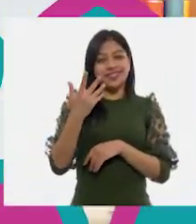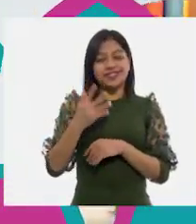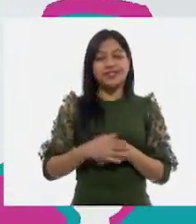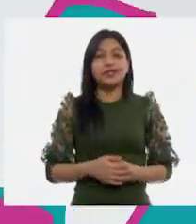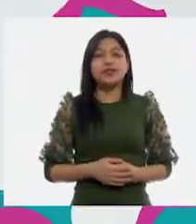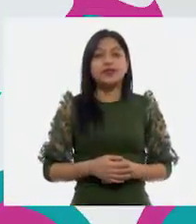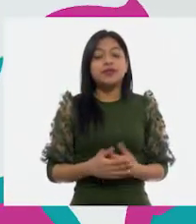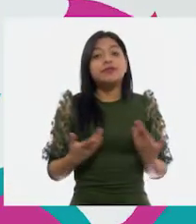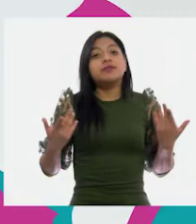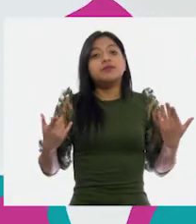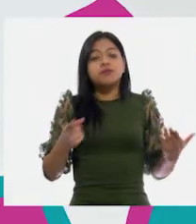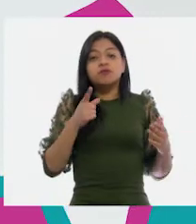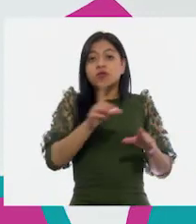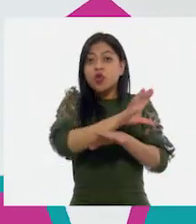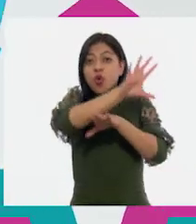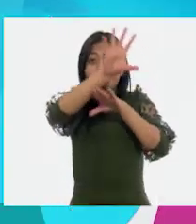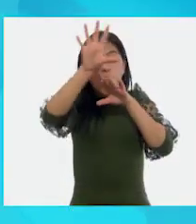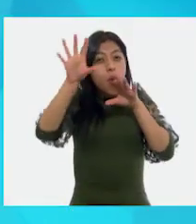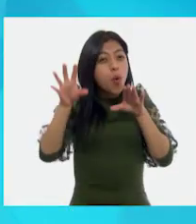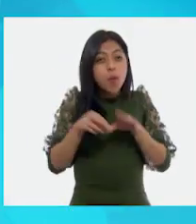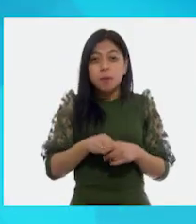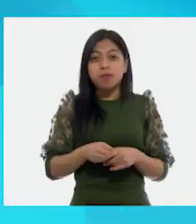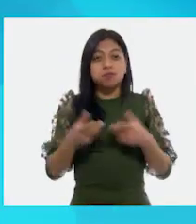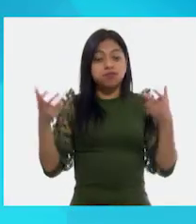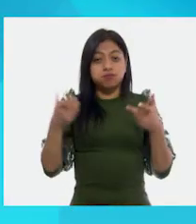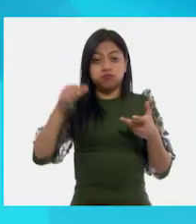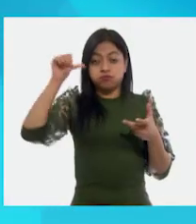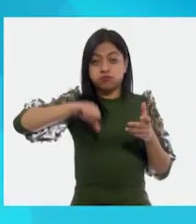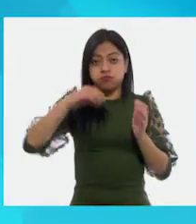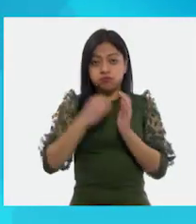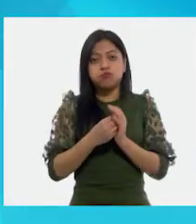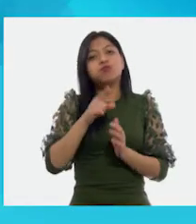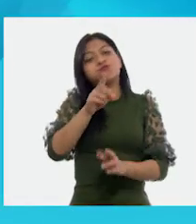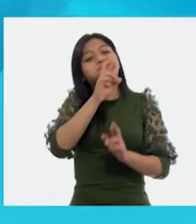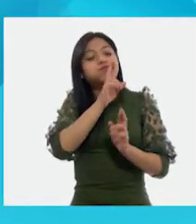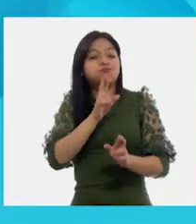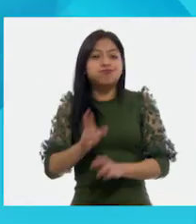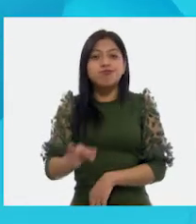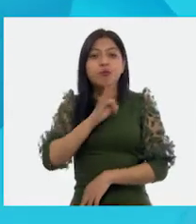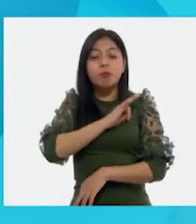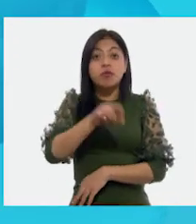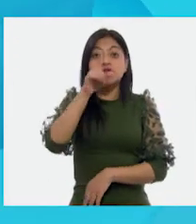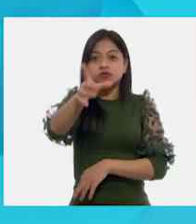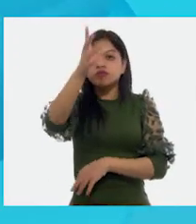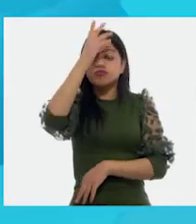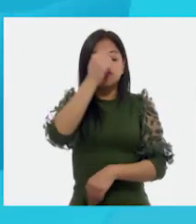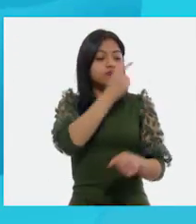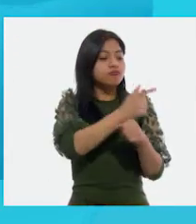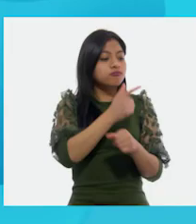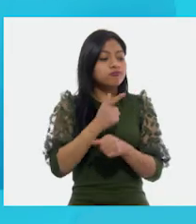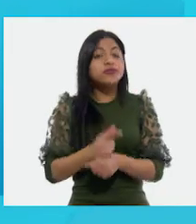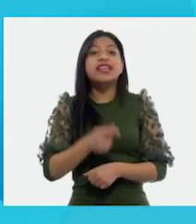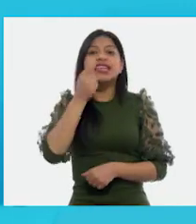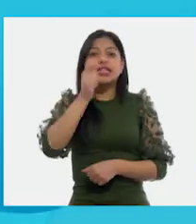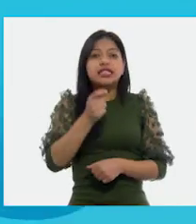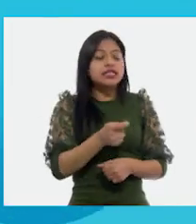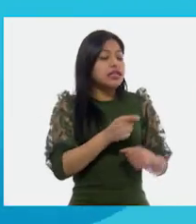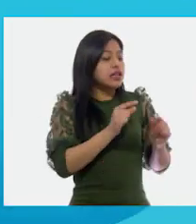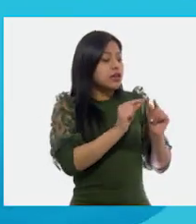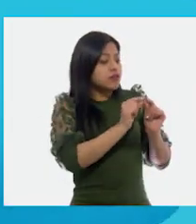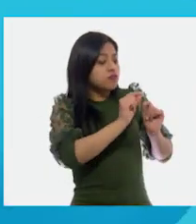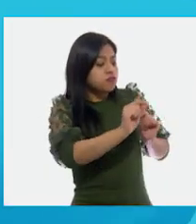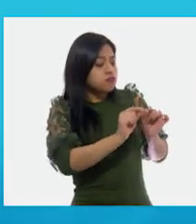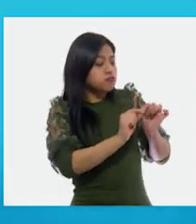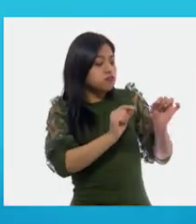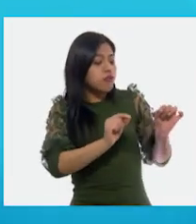Todo lo que hagamos en esta clase les va a ayudar para contestar porque vamos a aprender a identificar que la medida de un objeto depende del